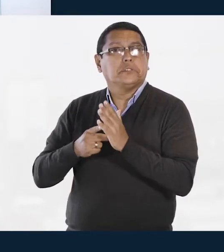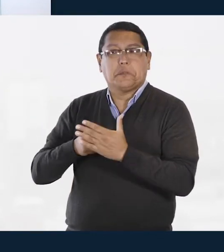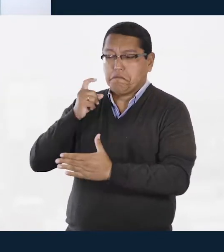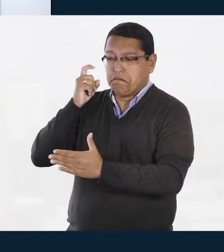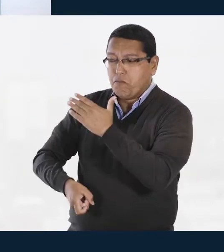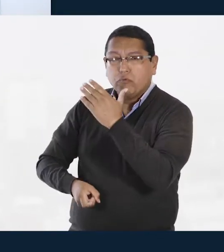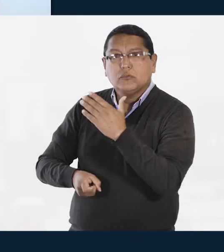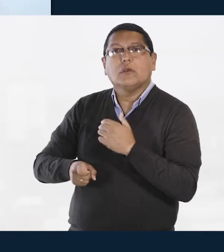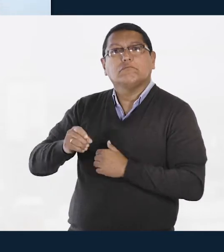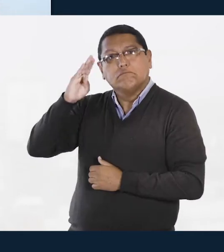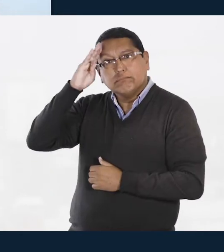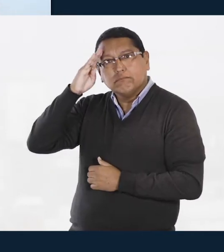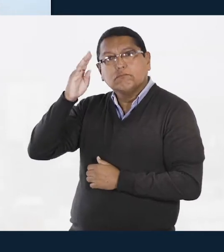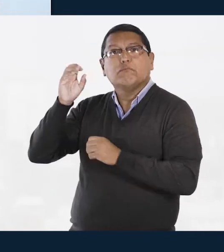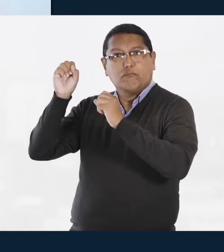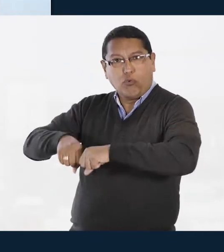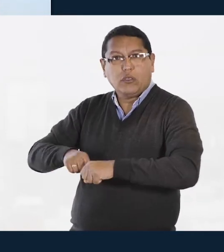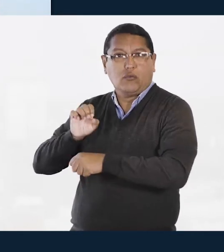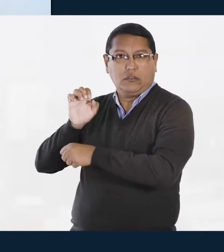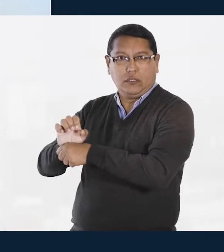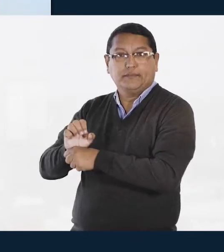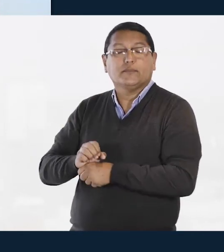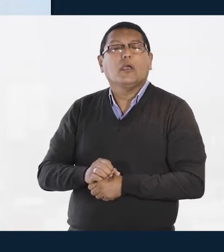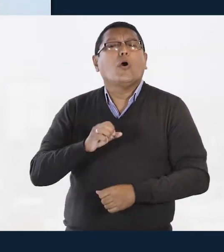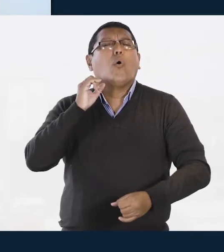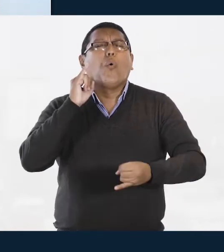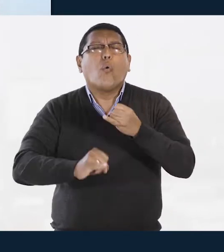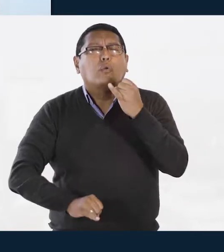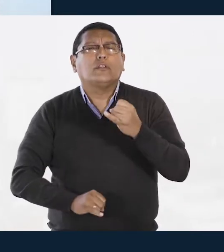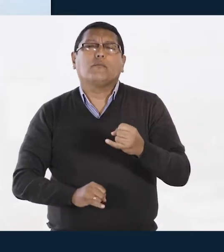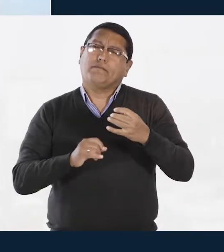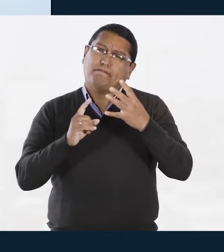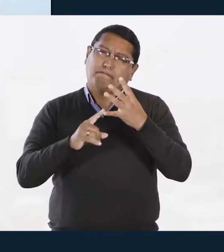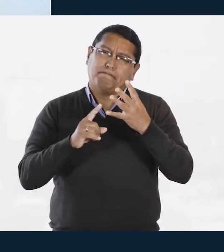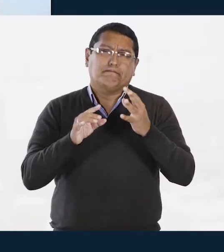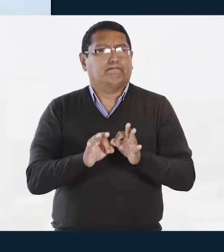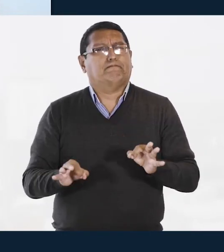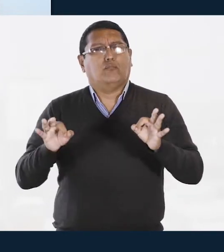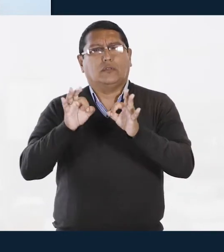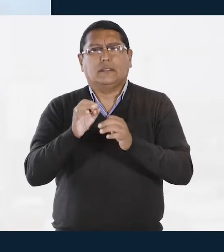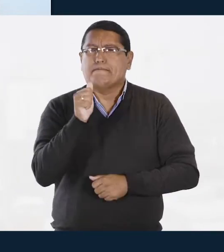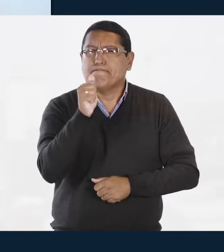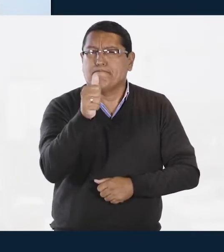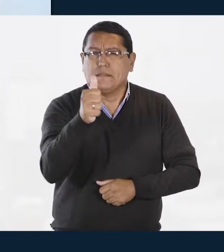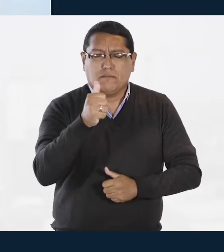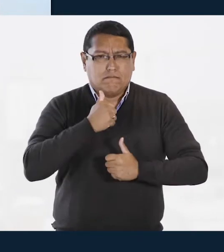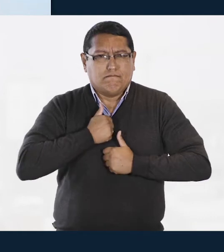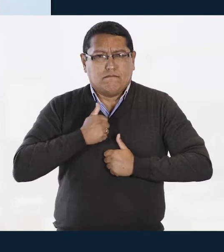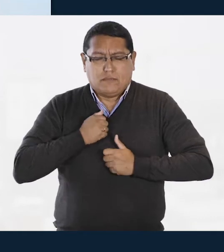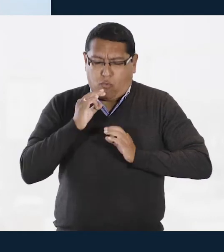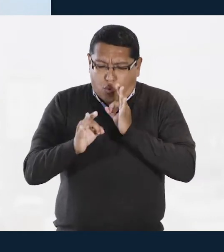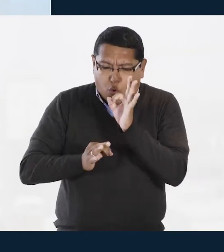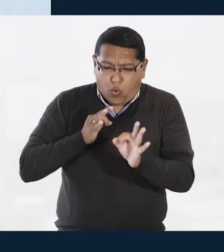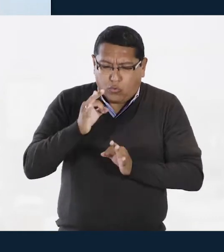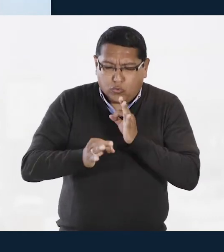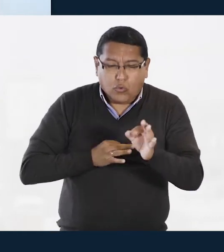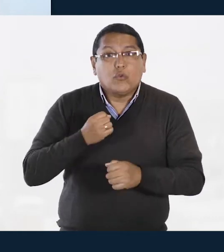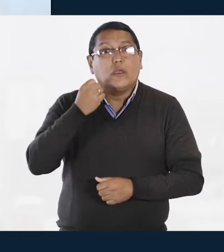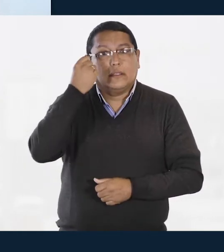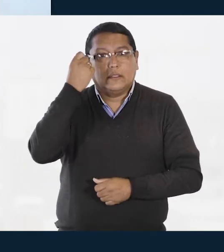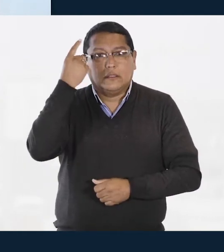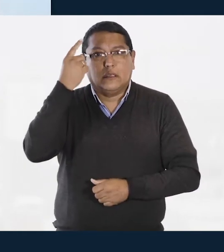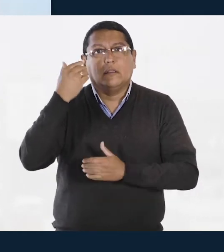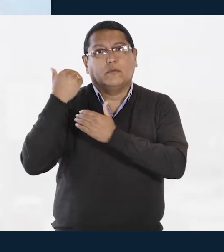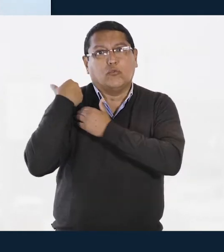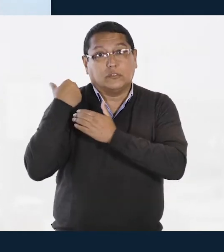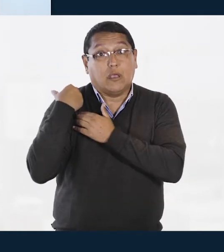parte de las autoridades. Y el último, pero el más importante, es el autocontrol. La autogestión y entender que en nuestras